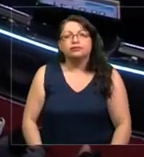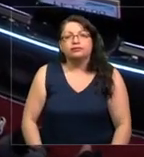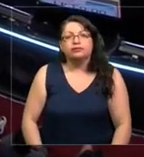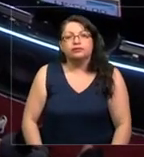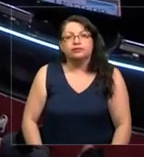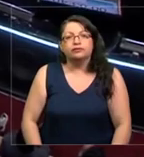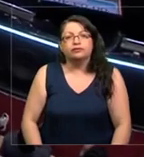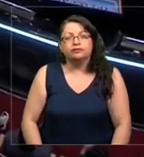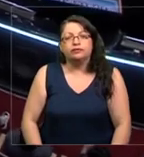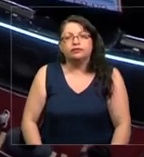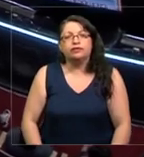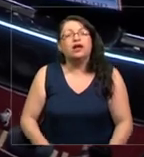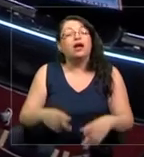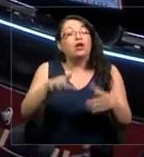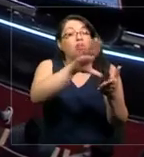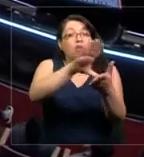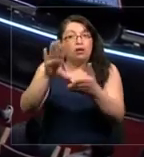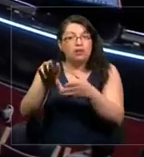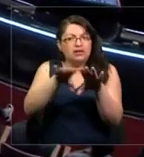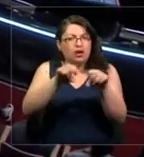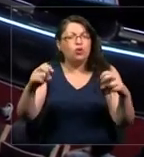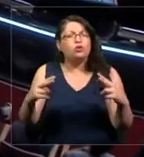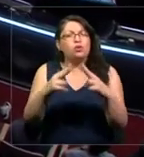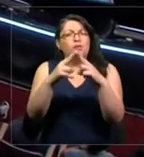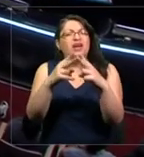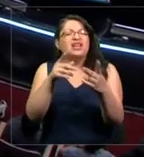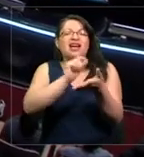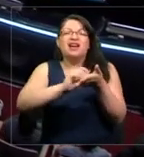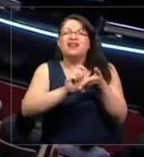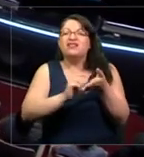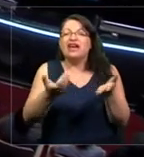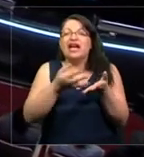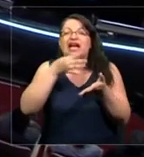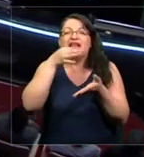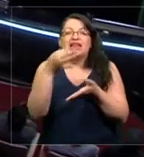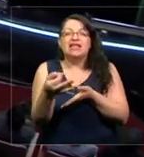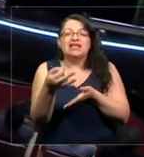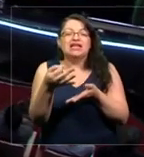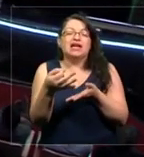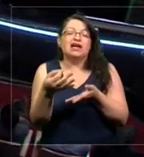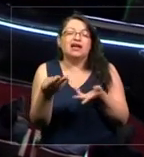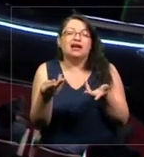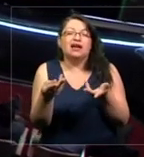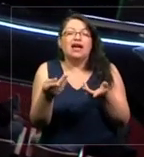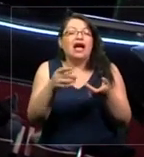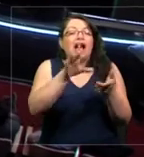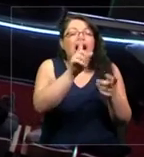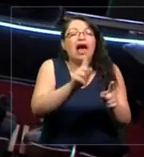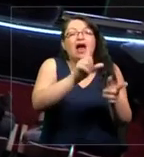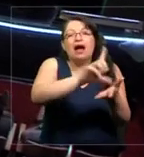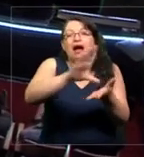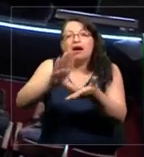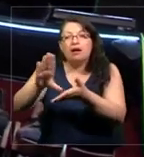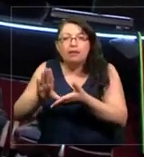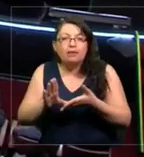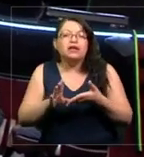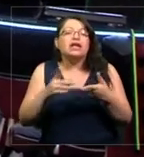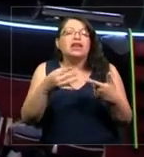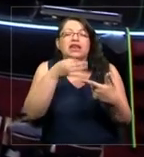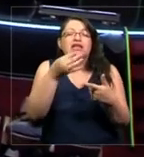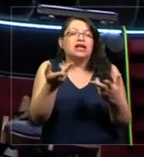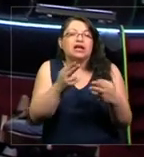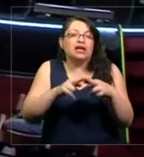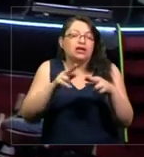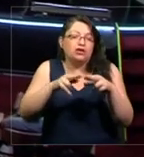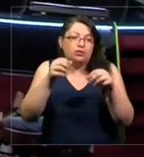Los países para el Acuerdo de París escriben una cosa que se llama Contribución Nacionalmente Determinada, NDC, la propuesta de